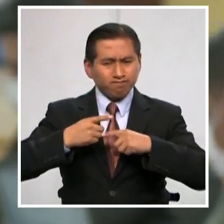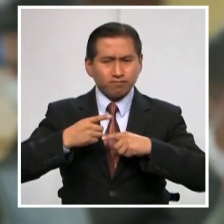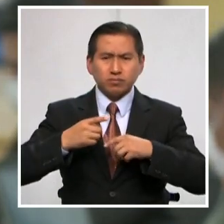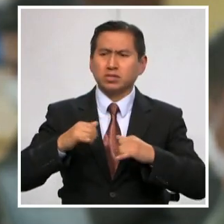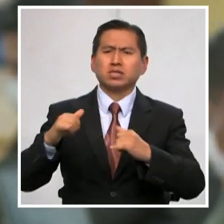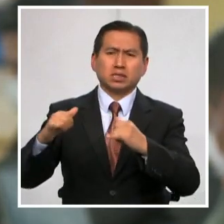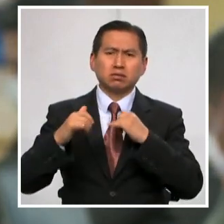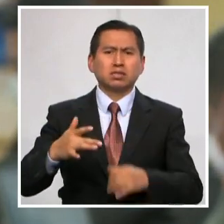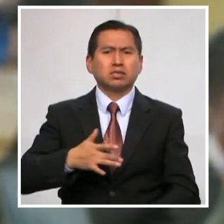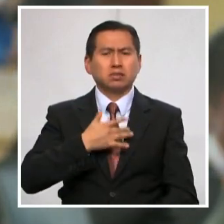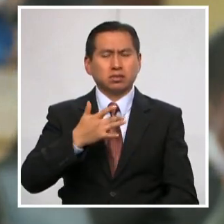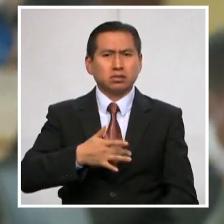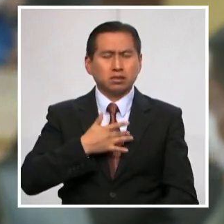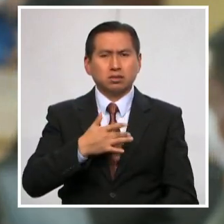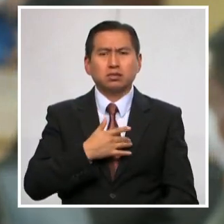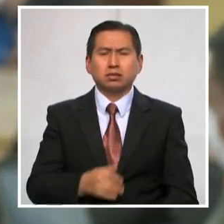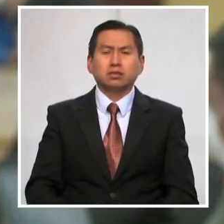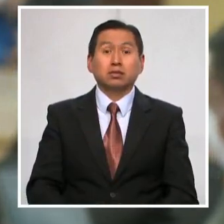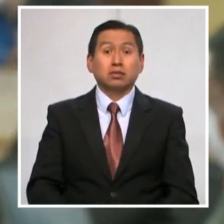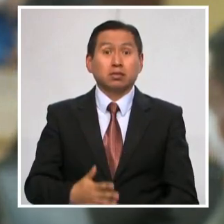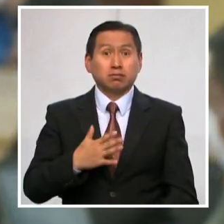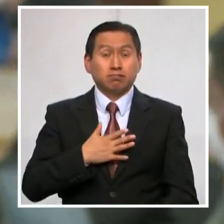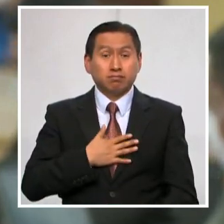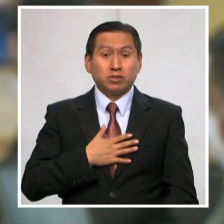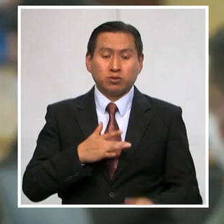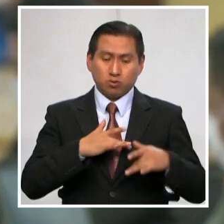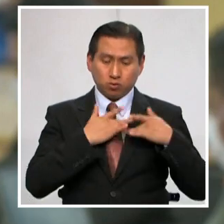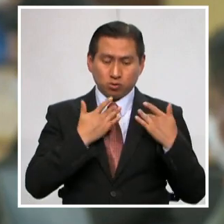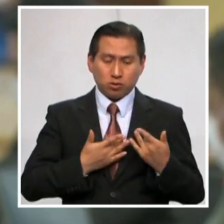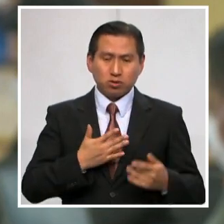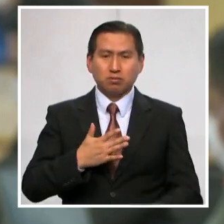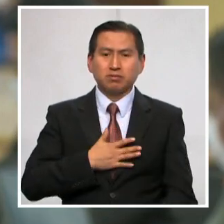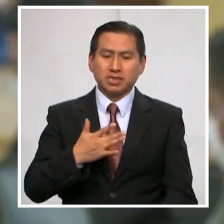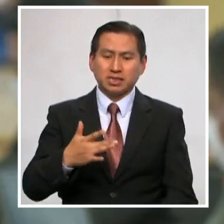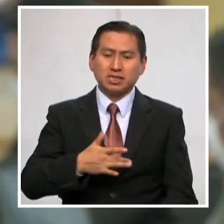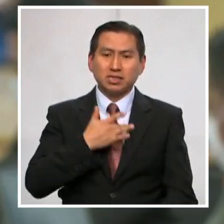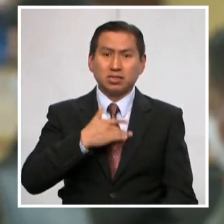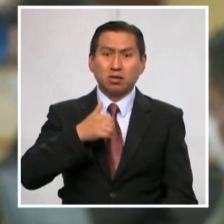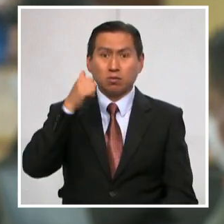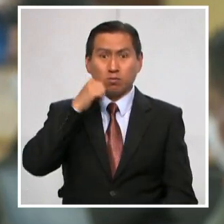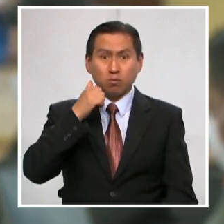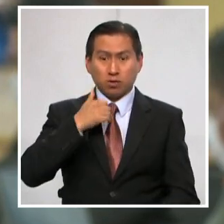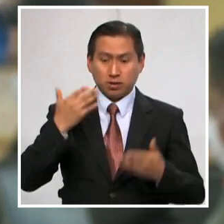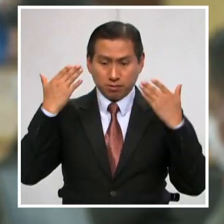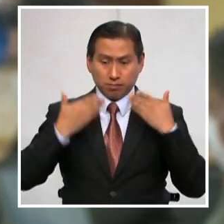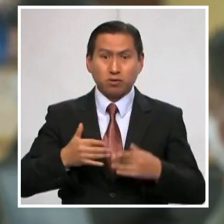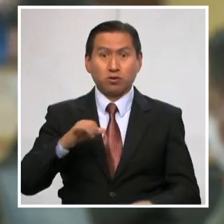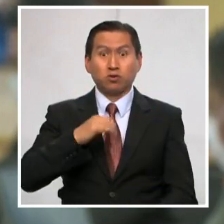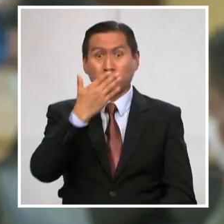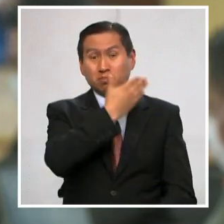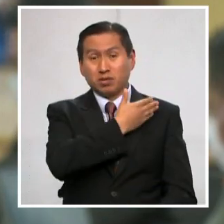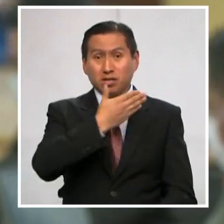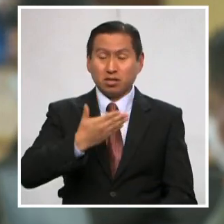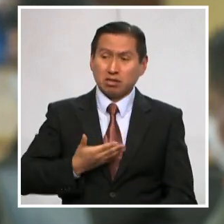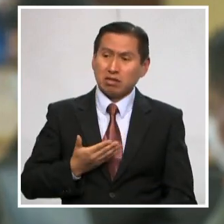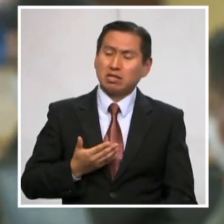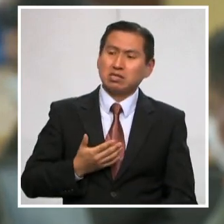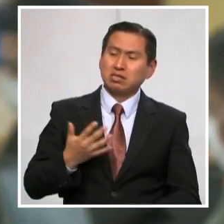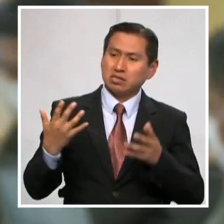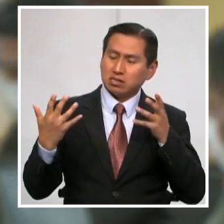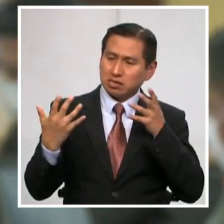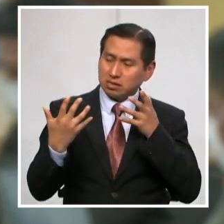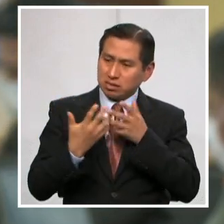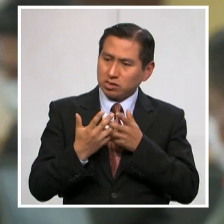queridos. Mi sentimiento y mi corazón como mujer y como presidenta están con ellos